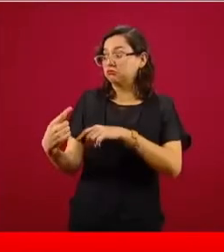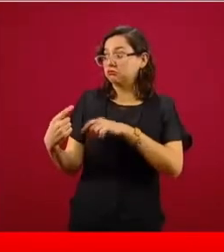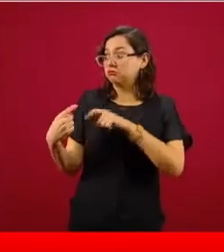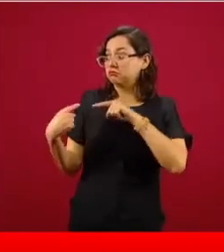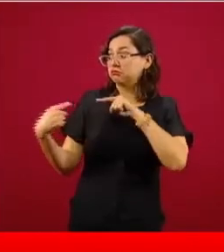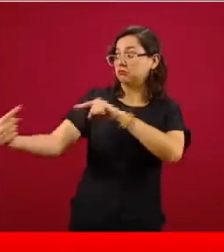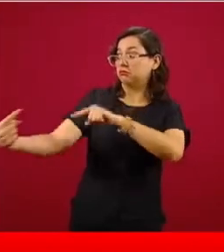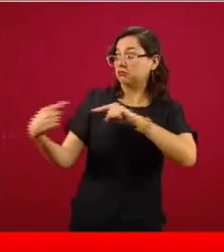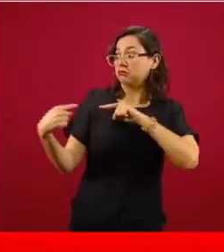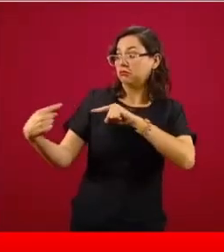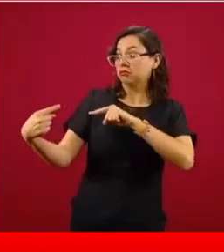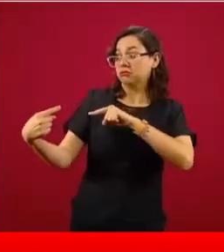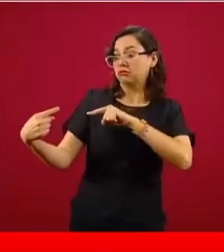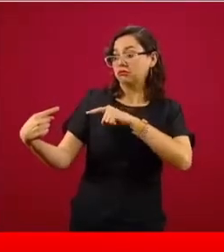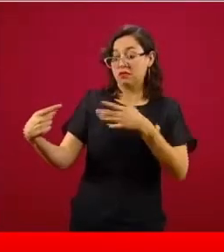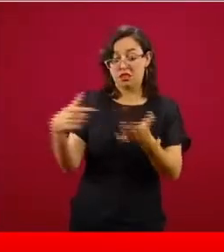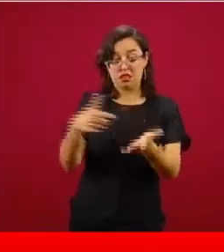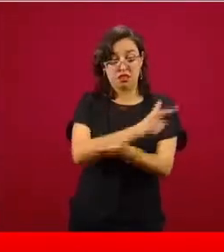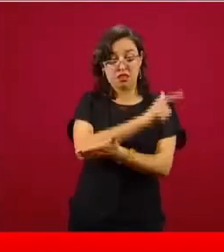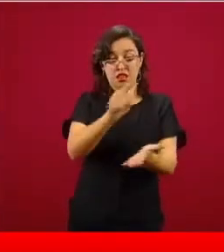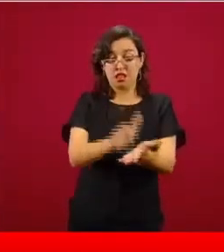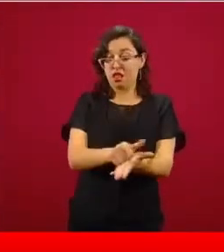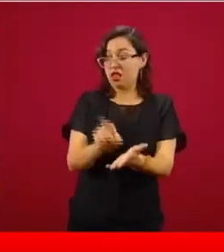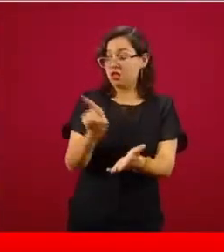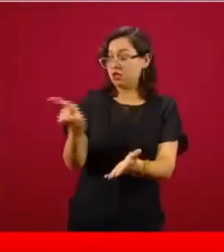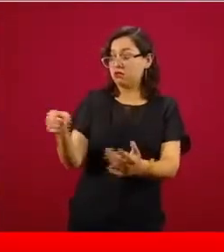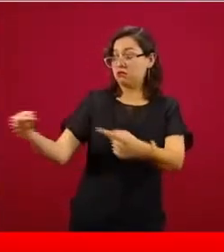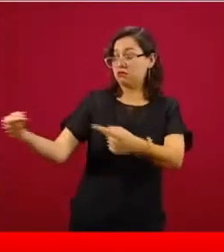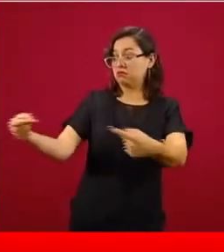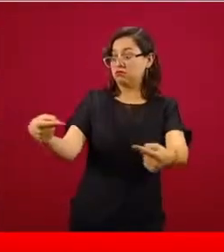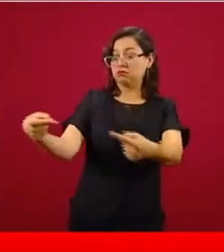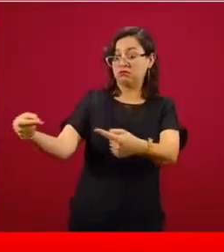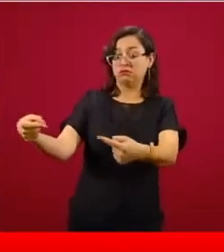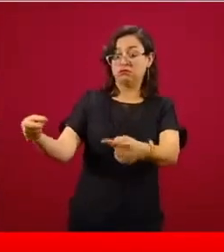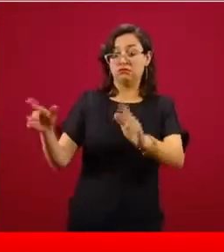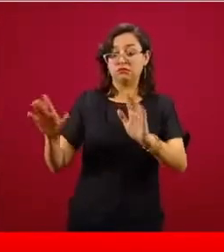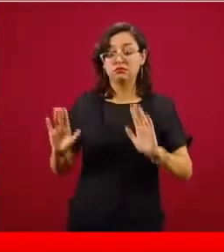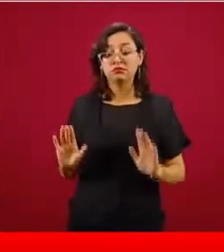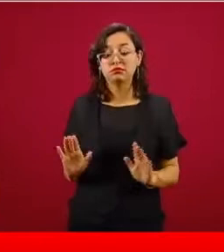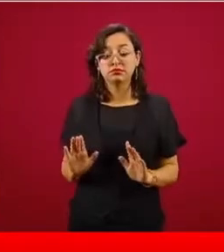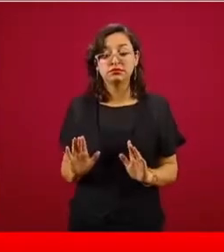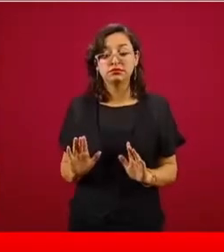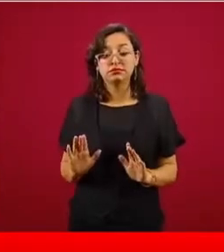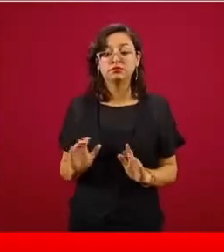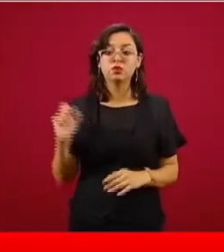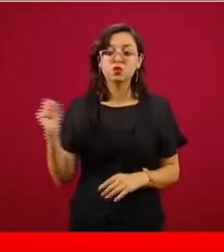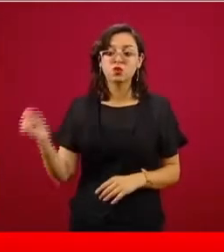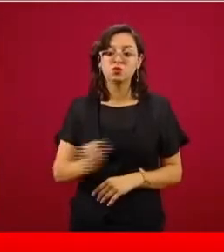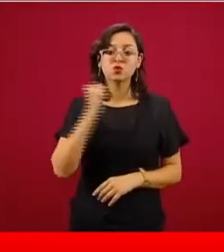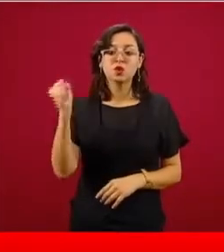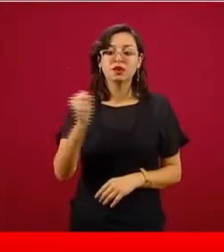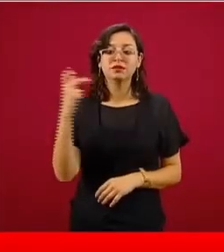Entonces, afortunadamente esta nueva política